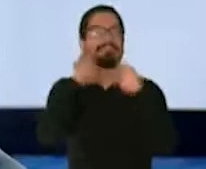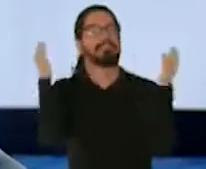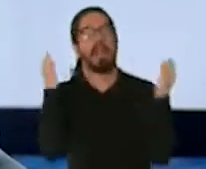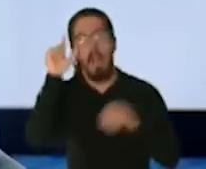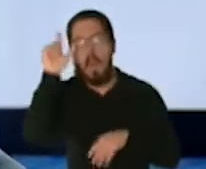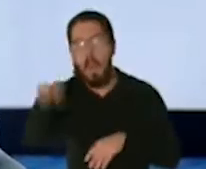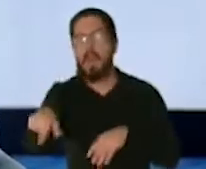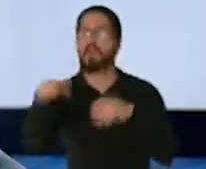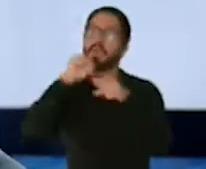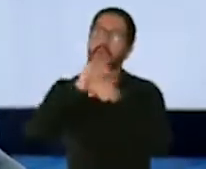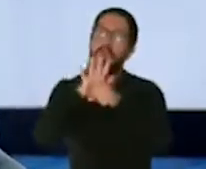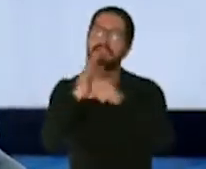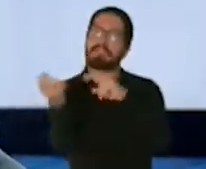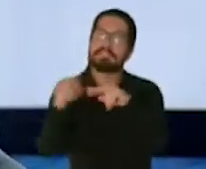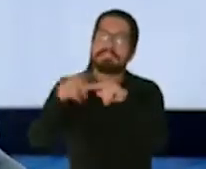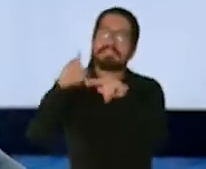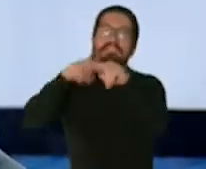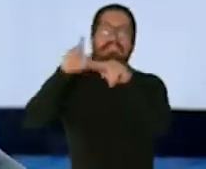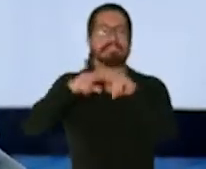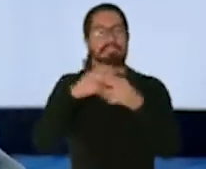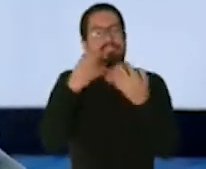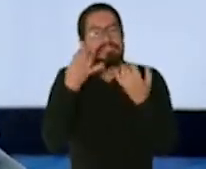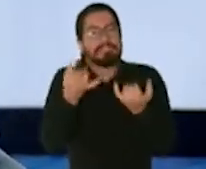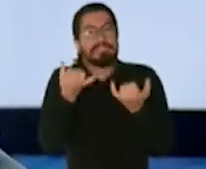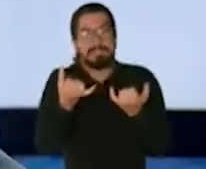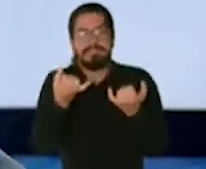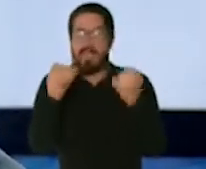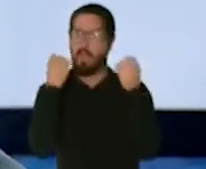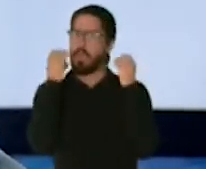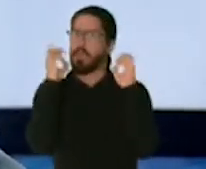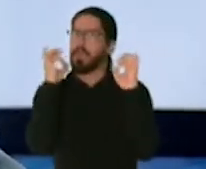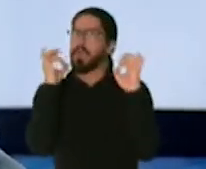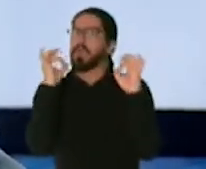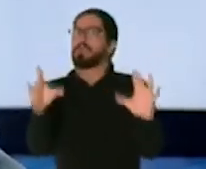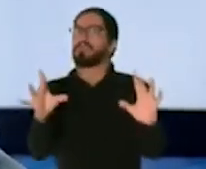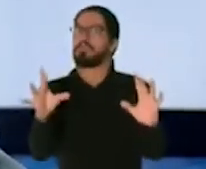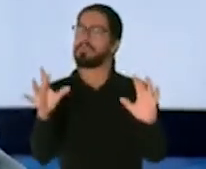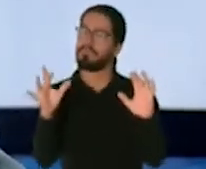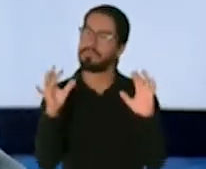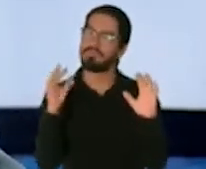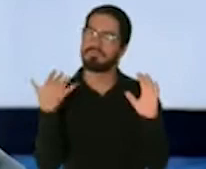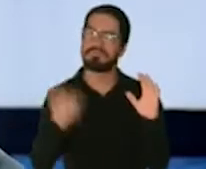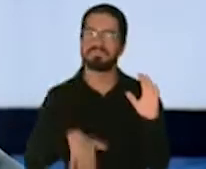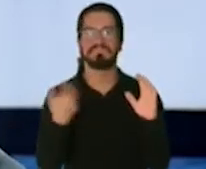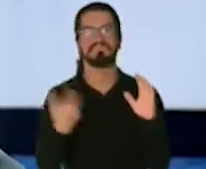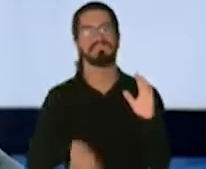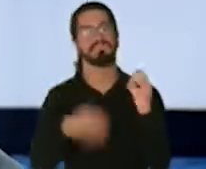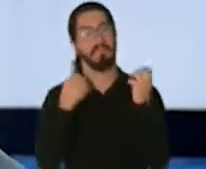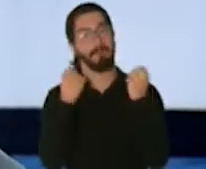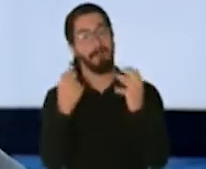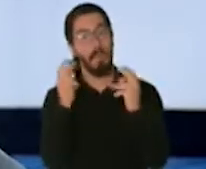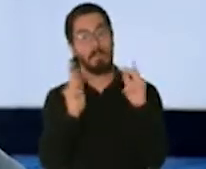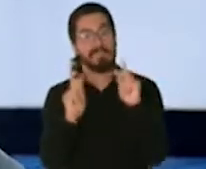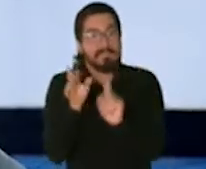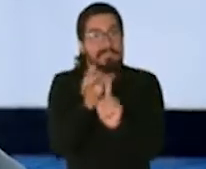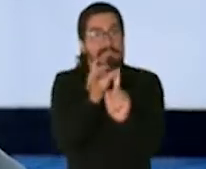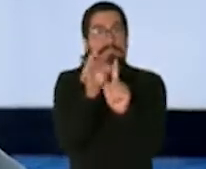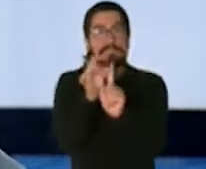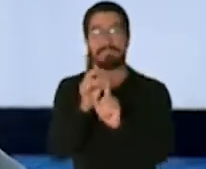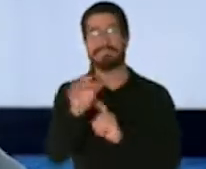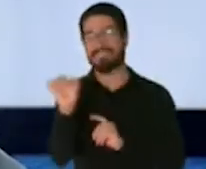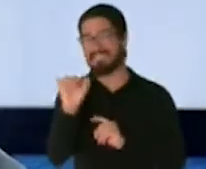contagios, Puerto Rico está al nivel naranja, que es un nivel preocupante, ahora mismo, y los fallecimientos